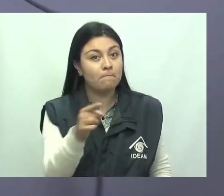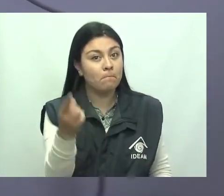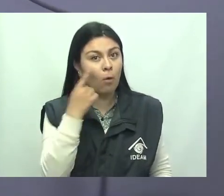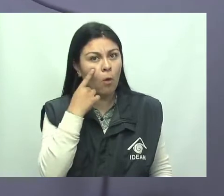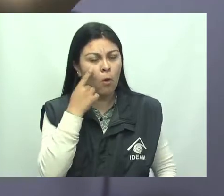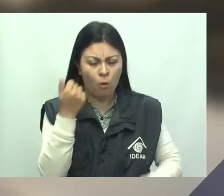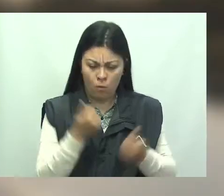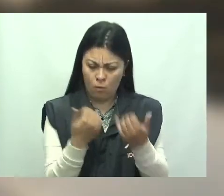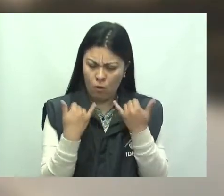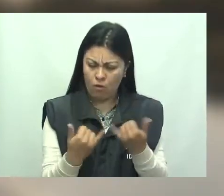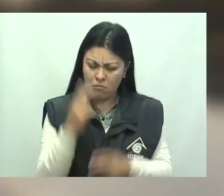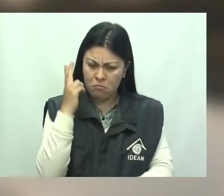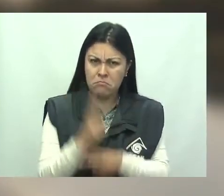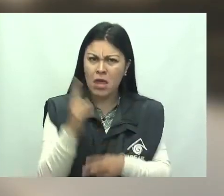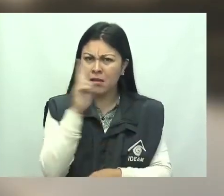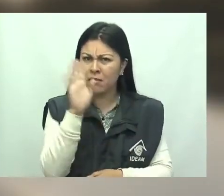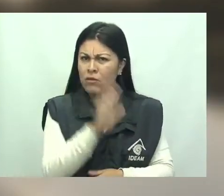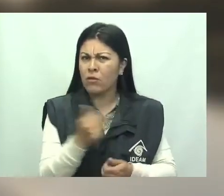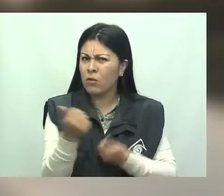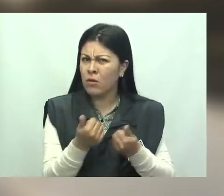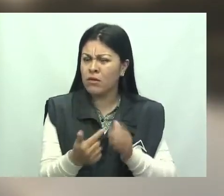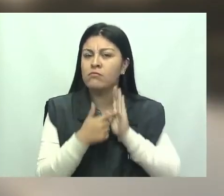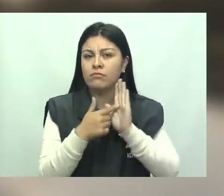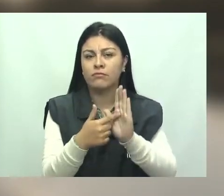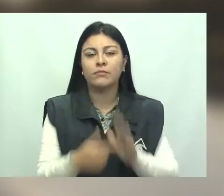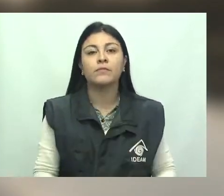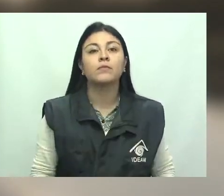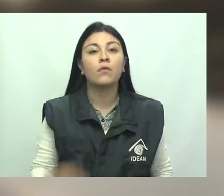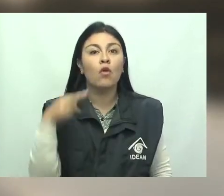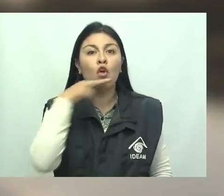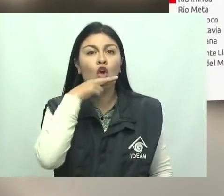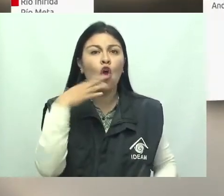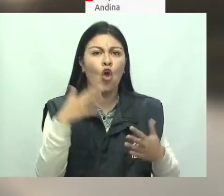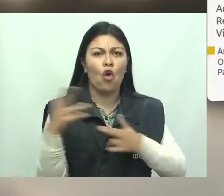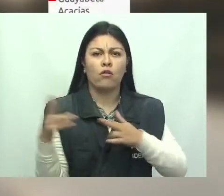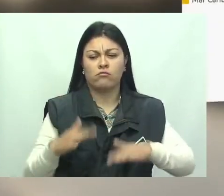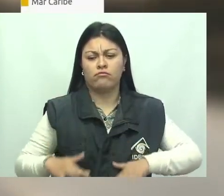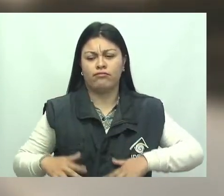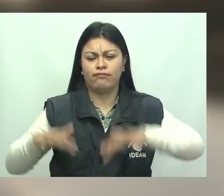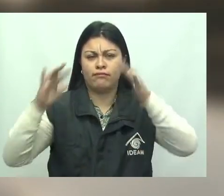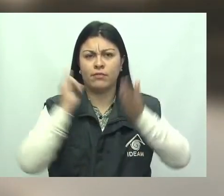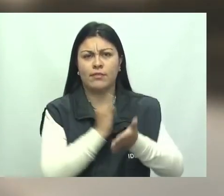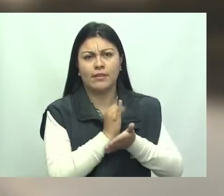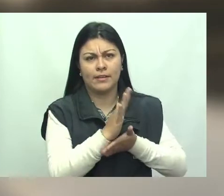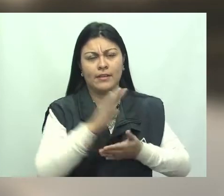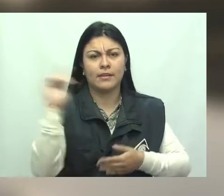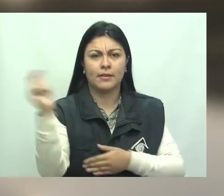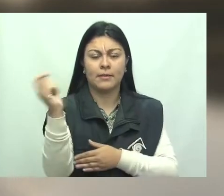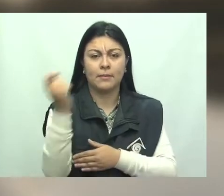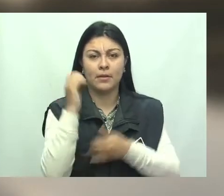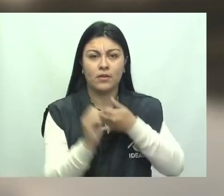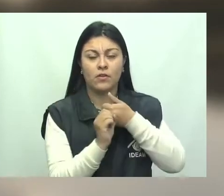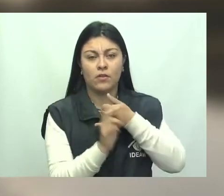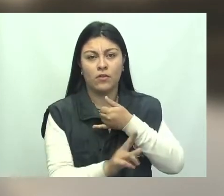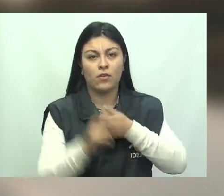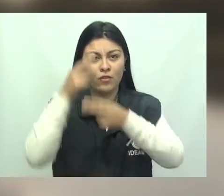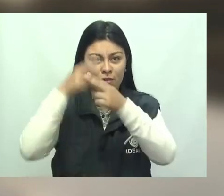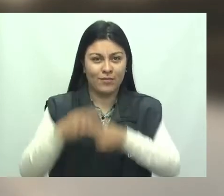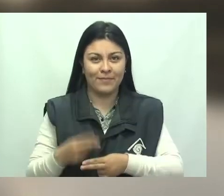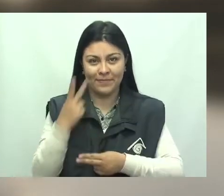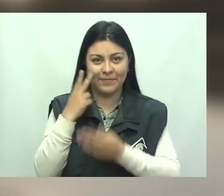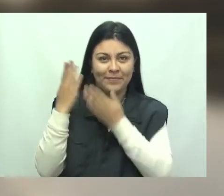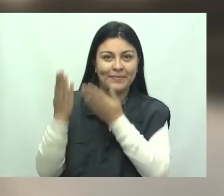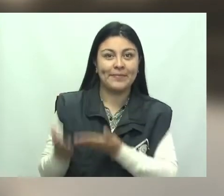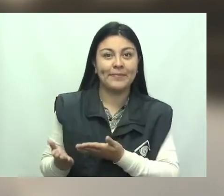Ahora, mucha atención a las principales alertas para hoy a nivel nacional. Alerta roja por crecientes en los ríos Inírida, Meta, Orinoco,